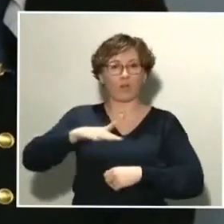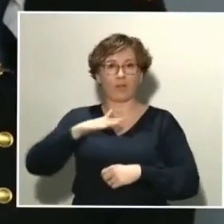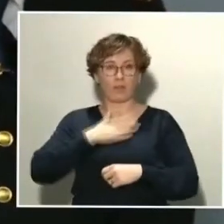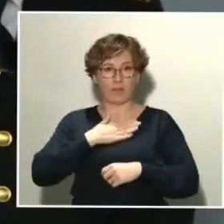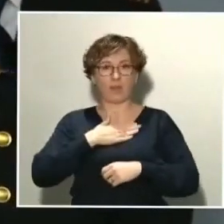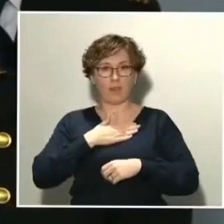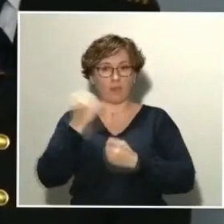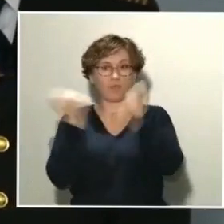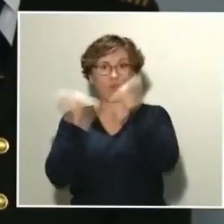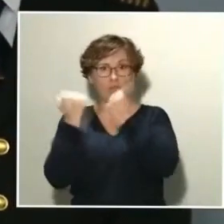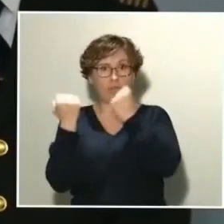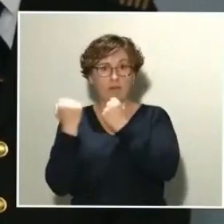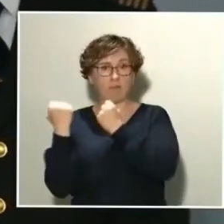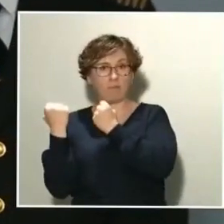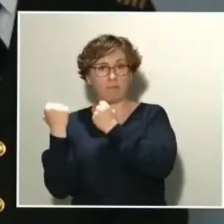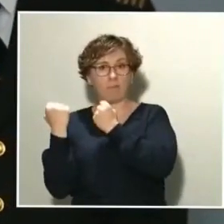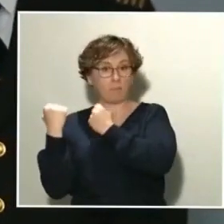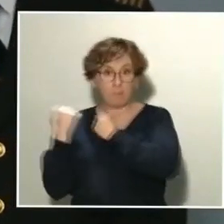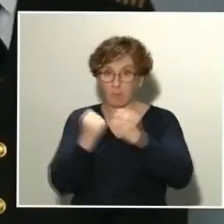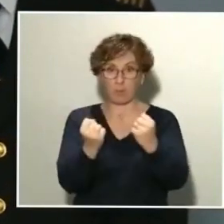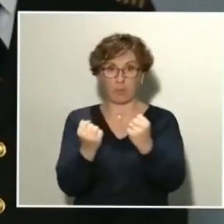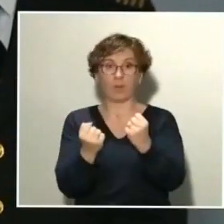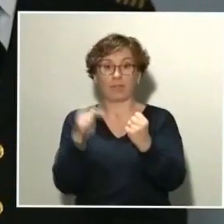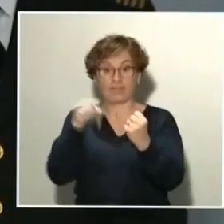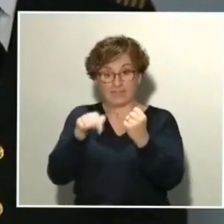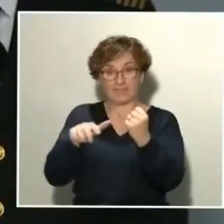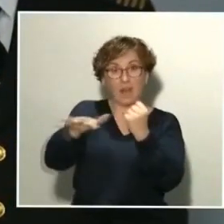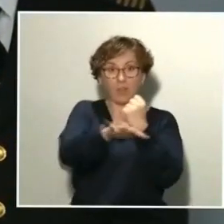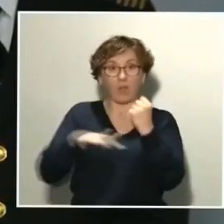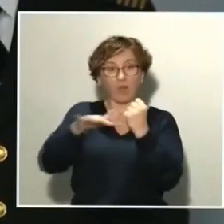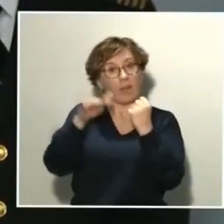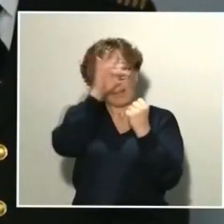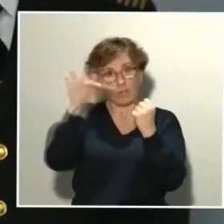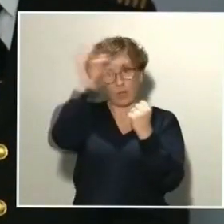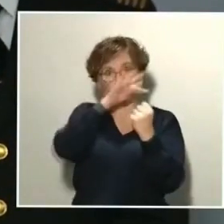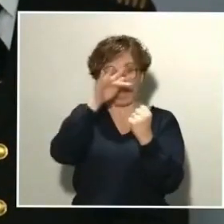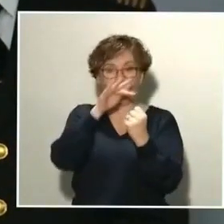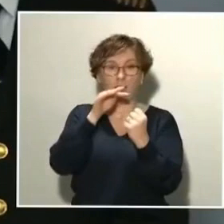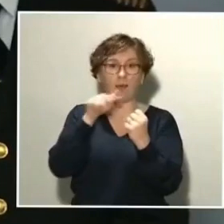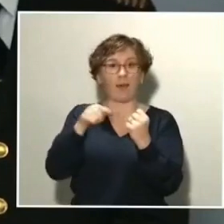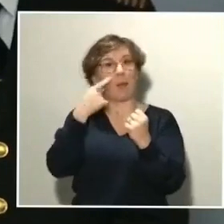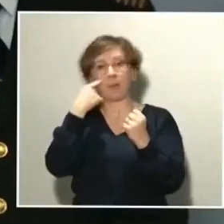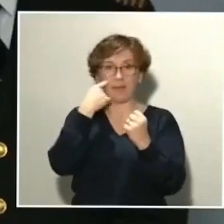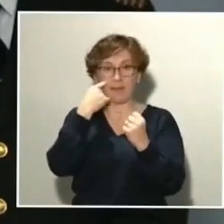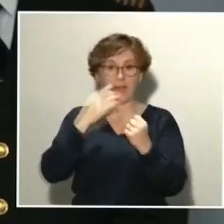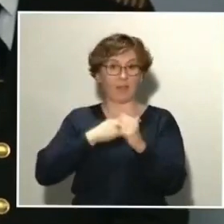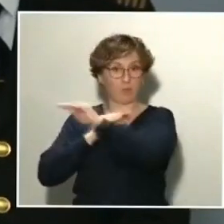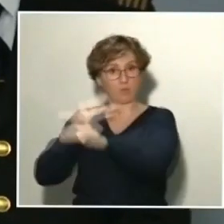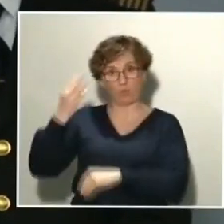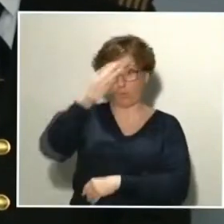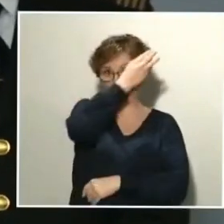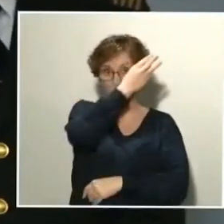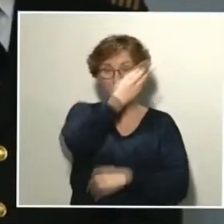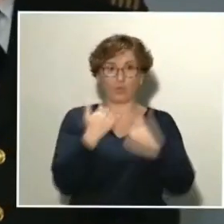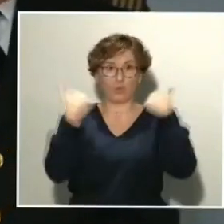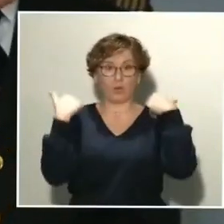en esa zona está sometida a vigilancia del cuerpo de mozos de escuadra. No obstante, nosotros tenemos